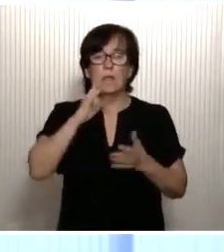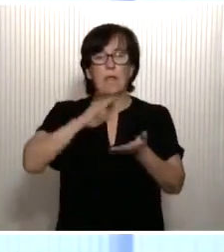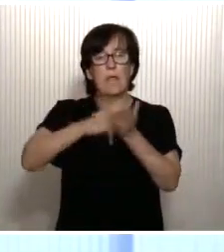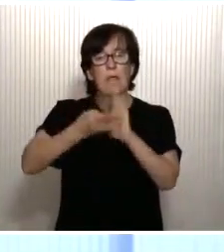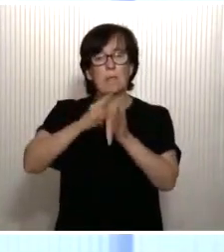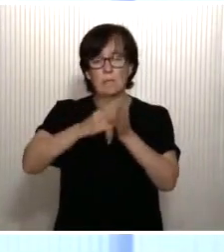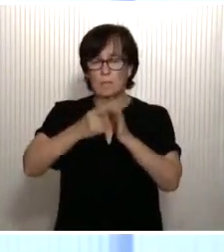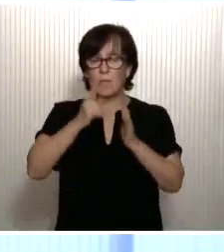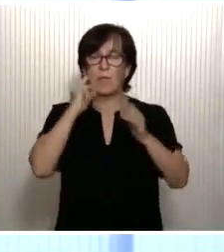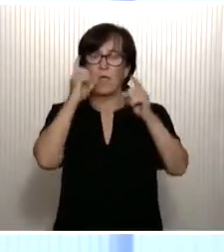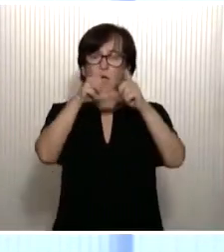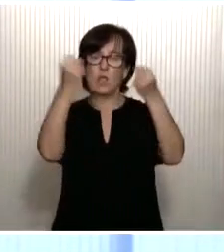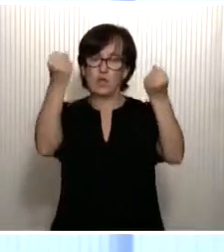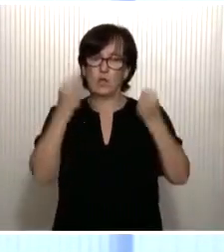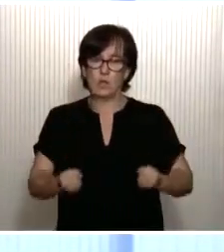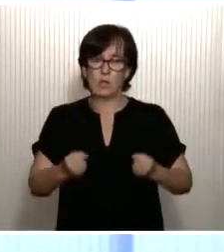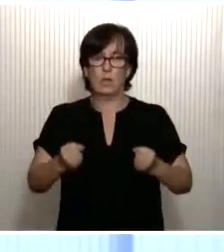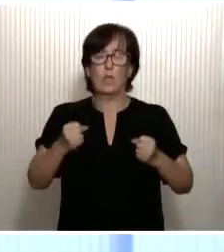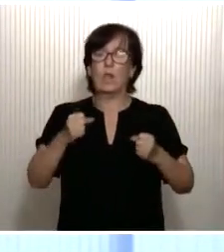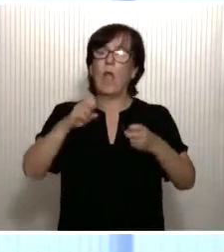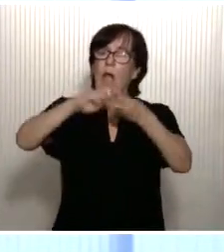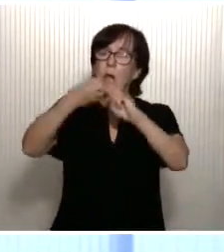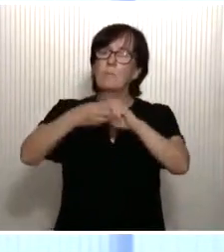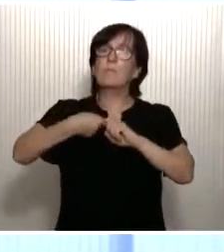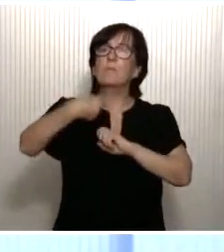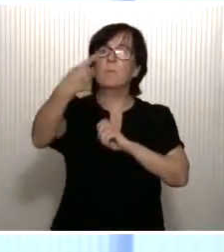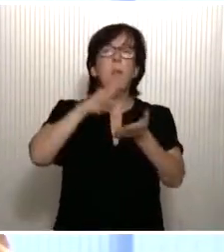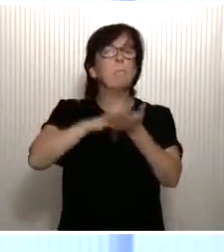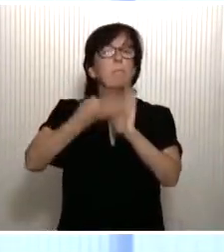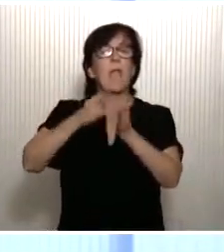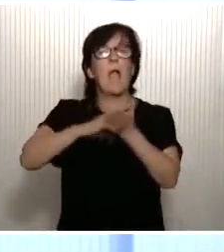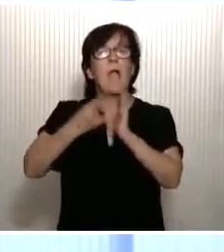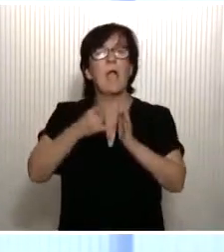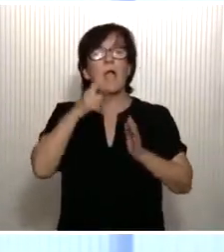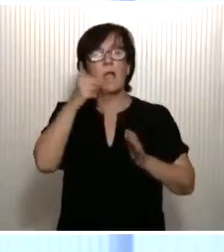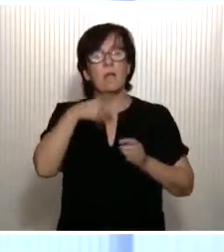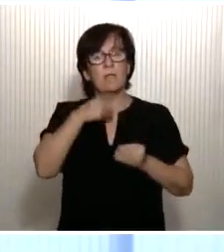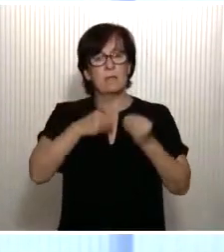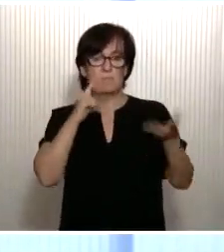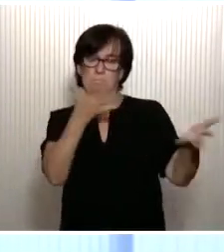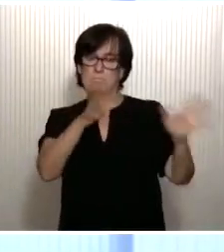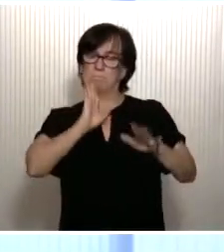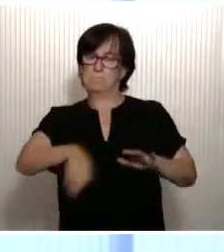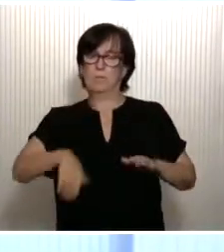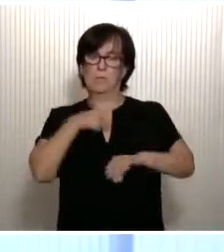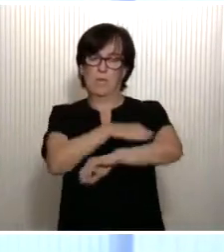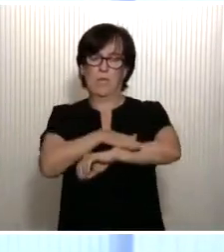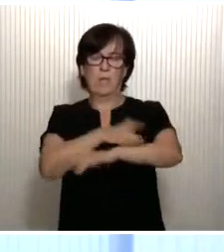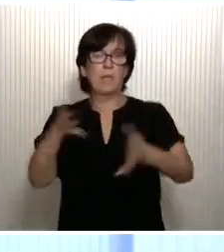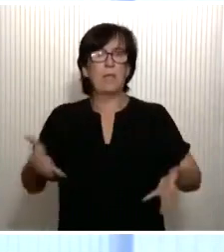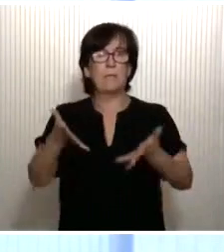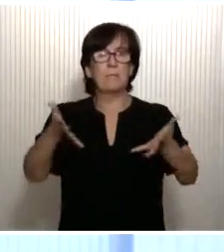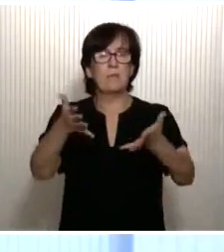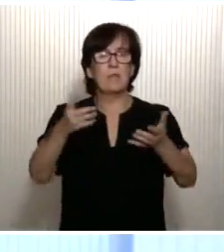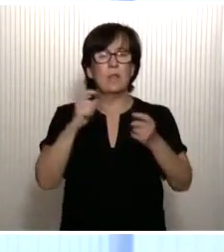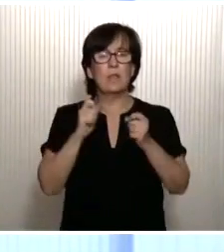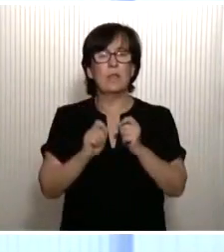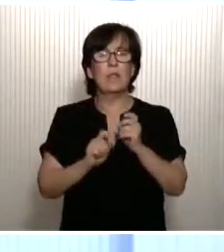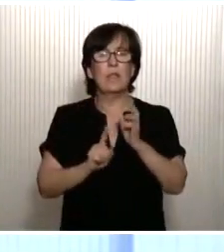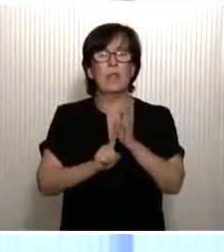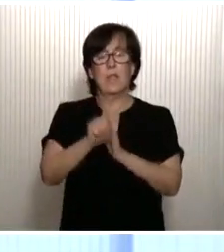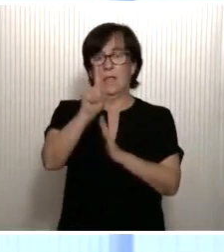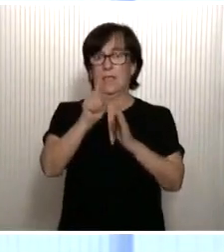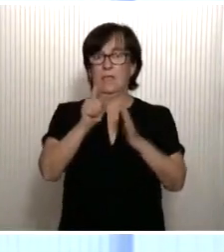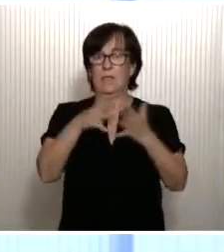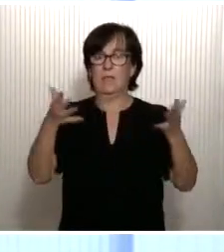llevemos a las instituciones comunitarias, a Bruselas, un plan que, según las estimaciones del Gobierno, impulsará el crecimiento económico